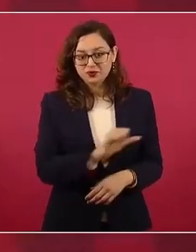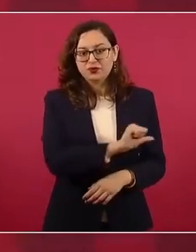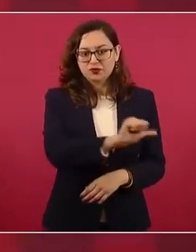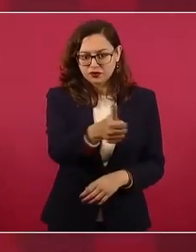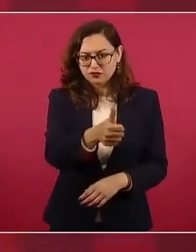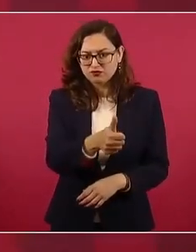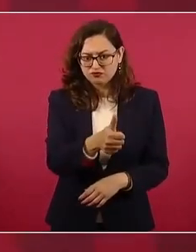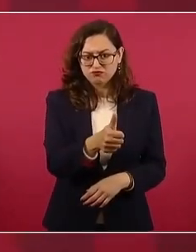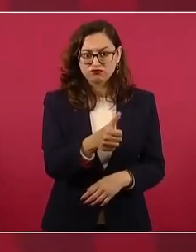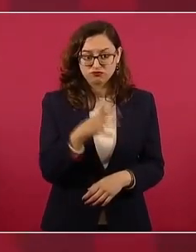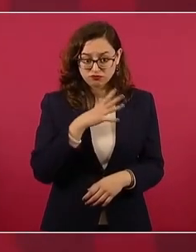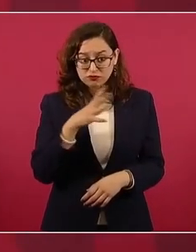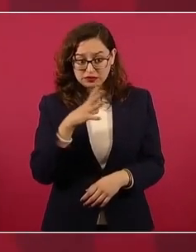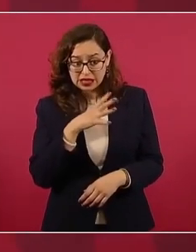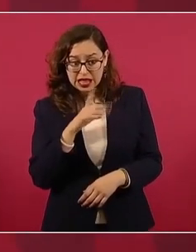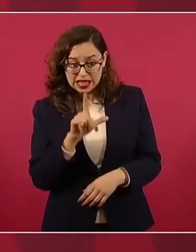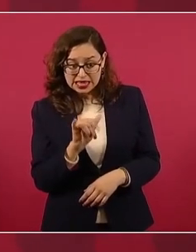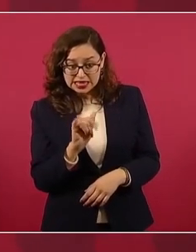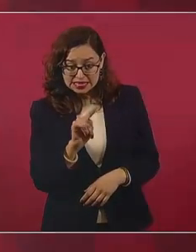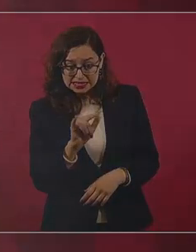propósito, se reconocen.